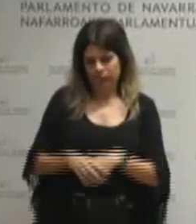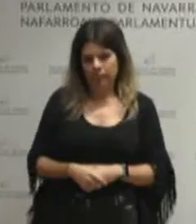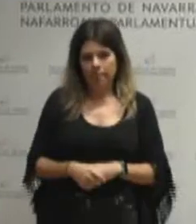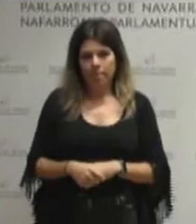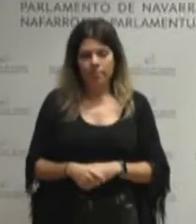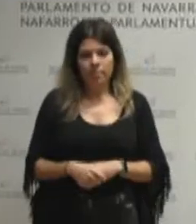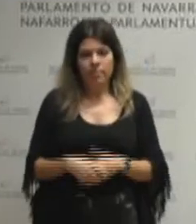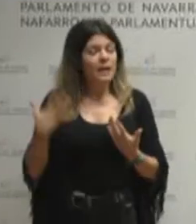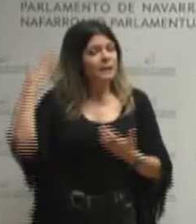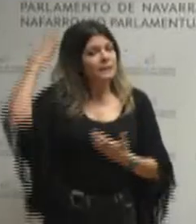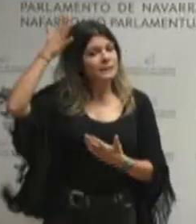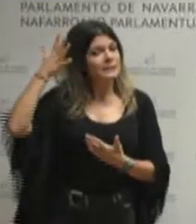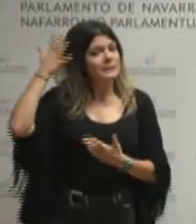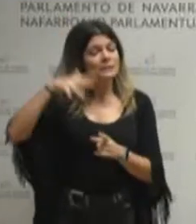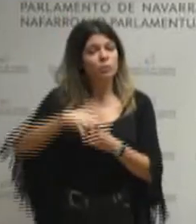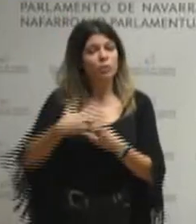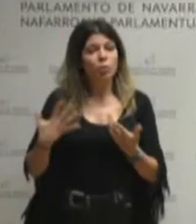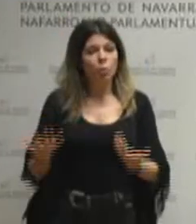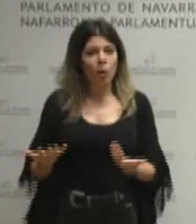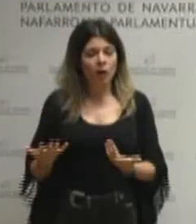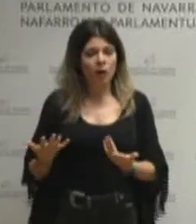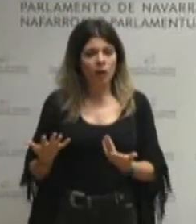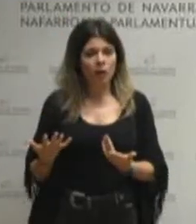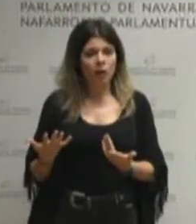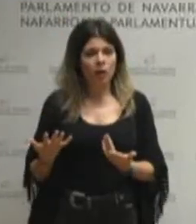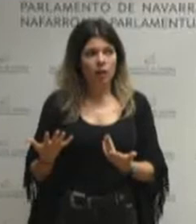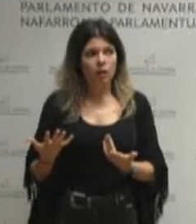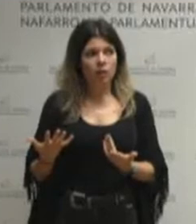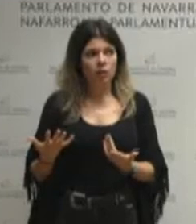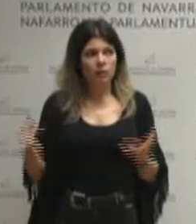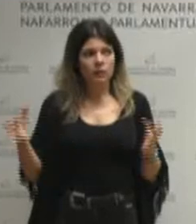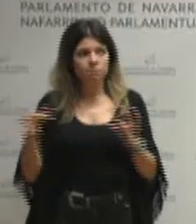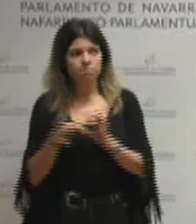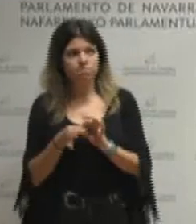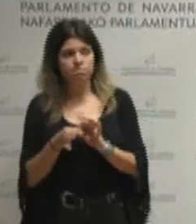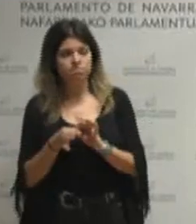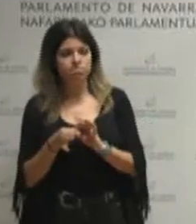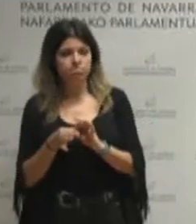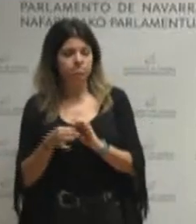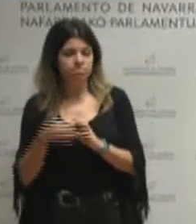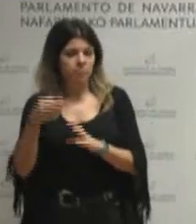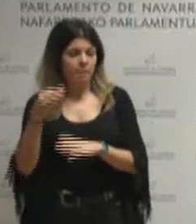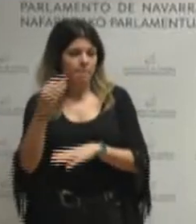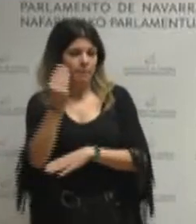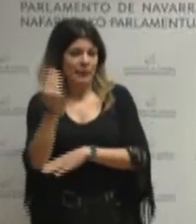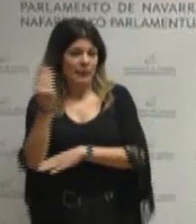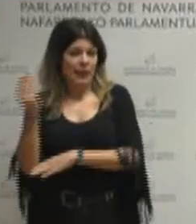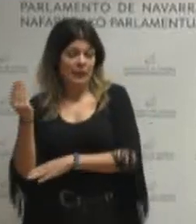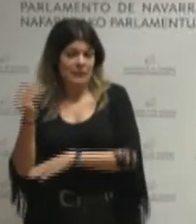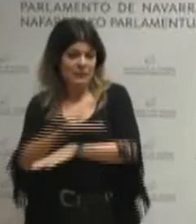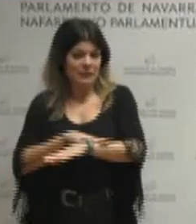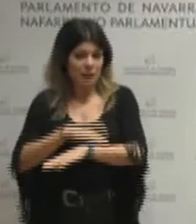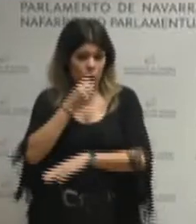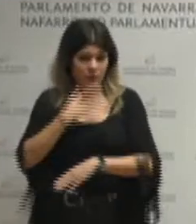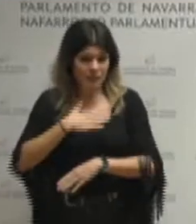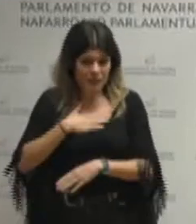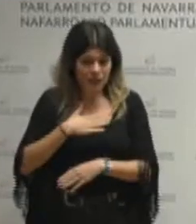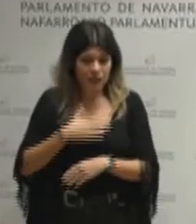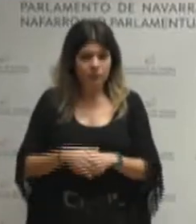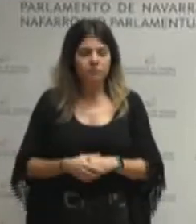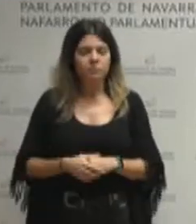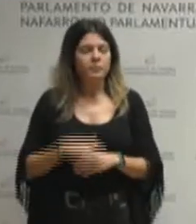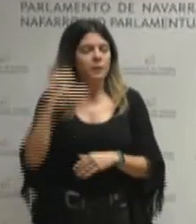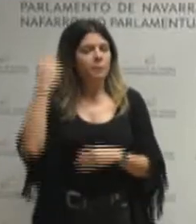estamos en Navarra en lo que respecta a lo que tradicionalmente se ha venido llamando los pilares del estado de bienestar, creo que sería